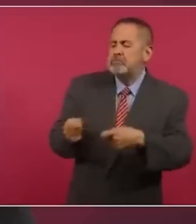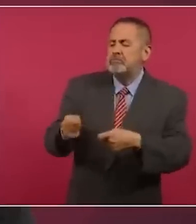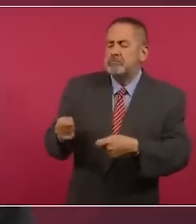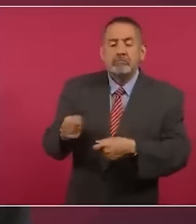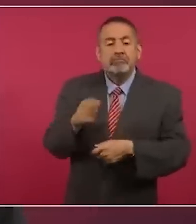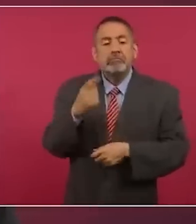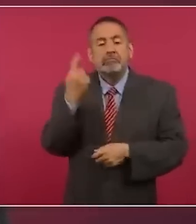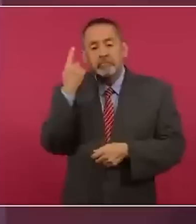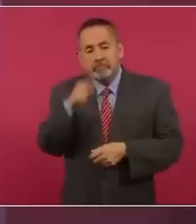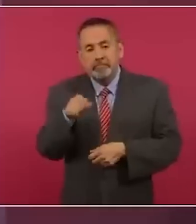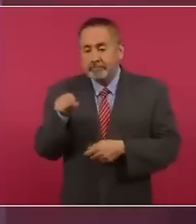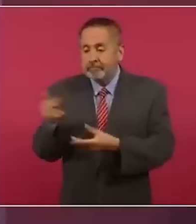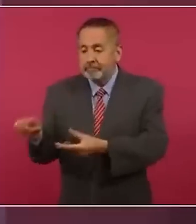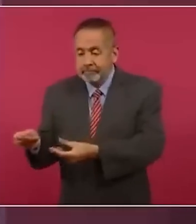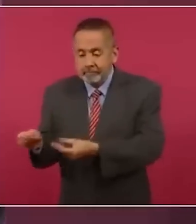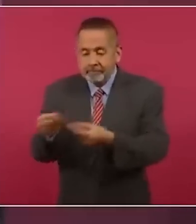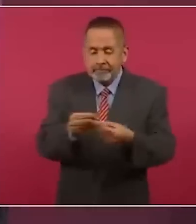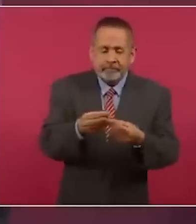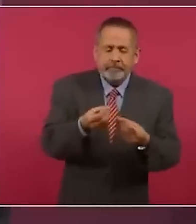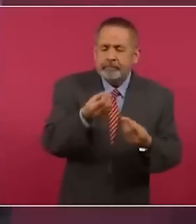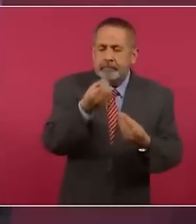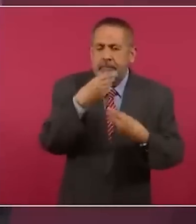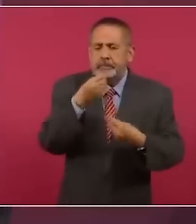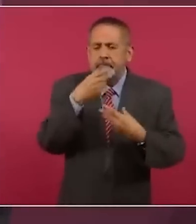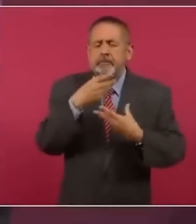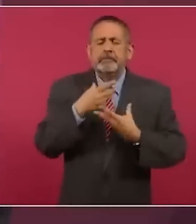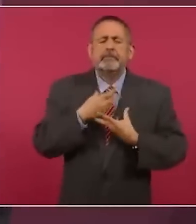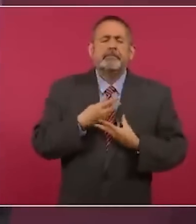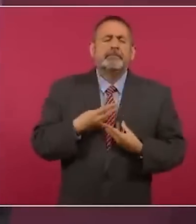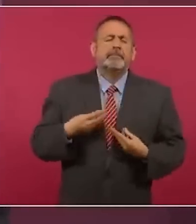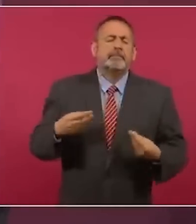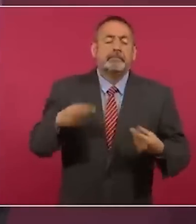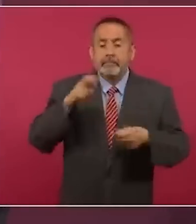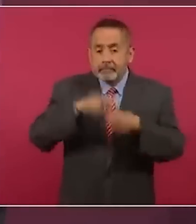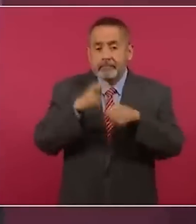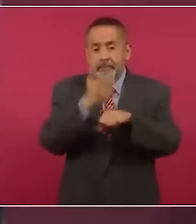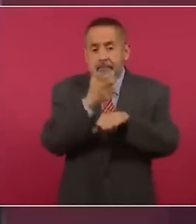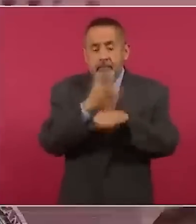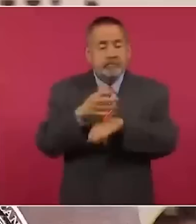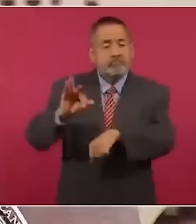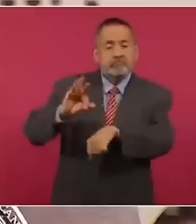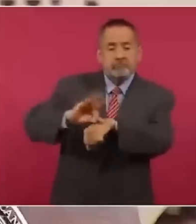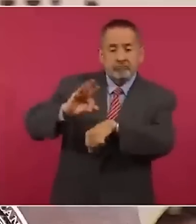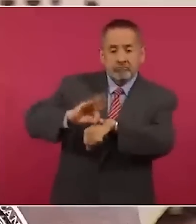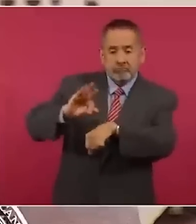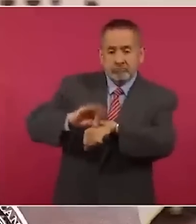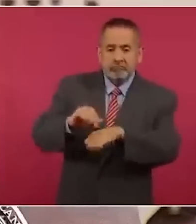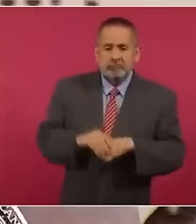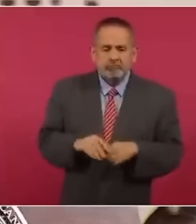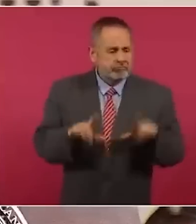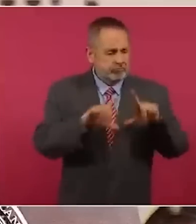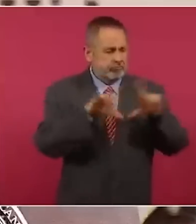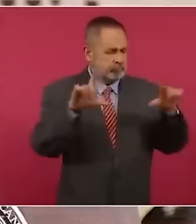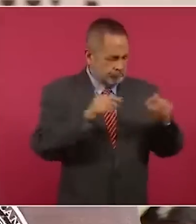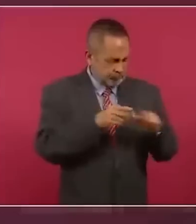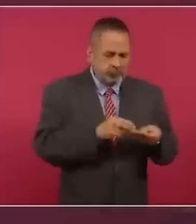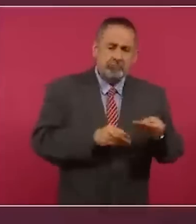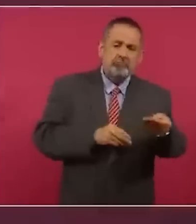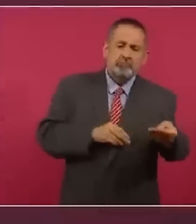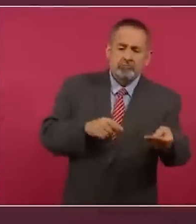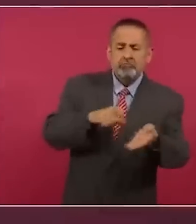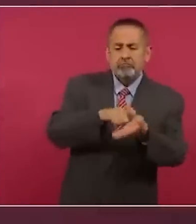para distribuir este analgésico en los Estados Unidos, en las farmacias. Con una receta iban ustedes y compraban